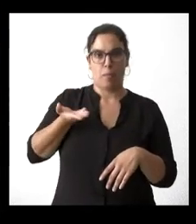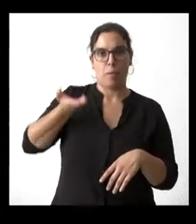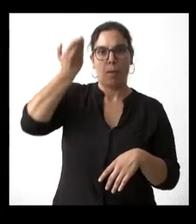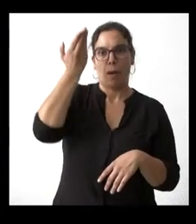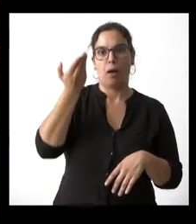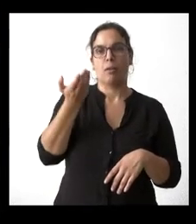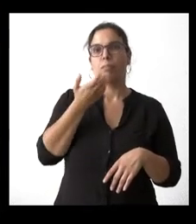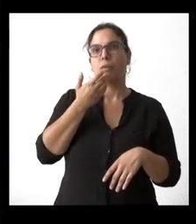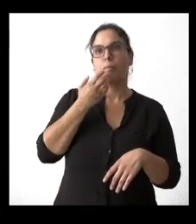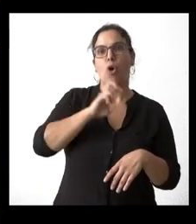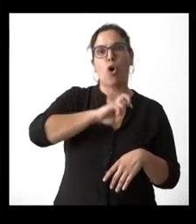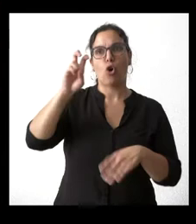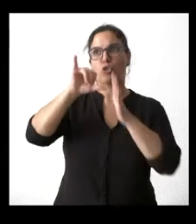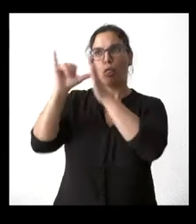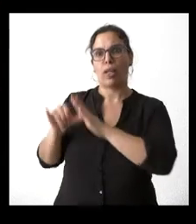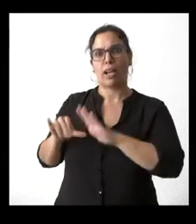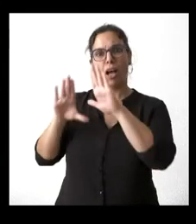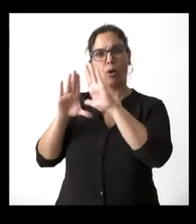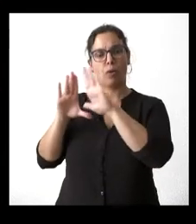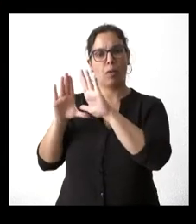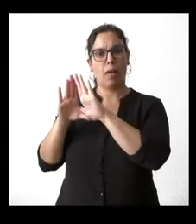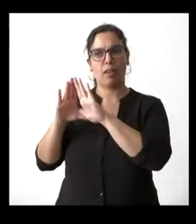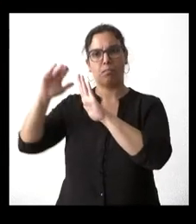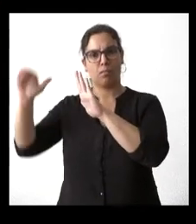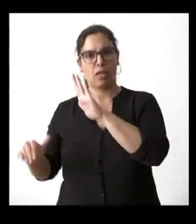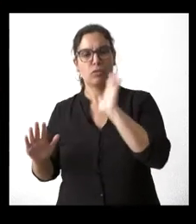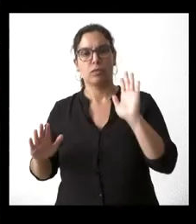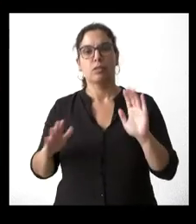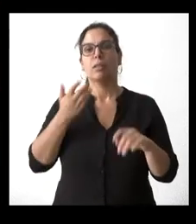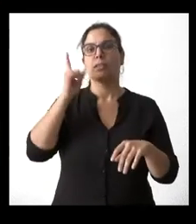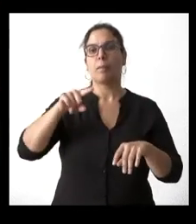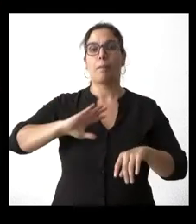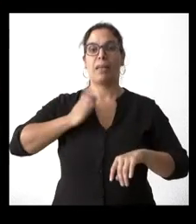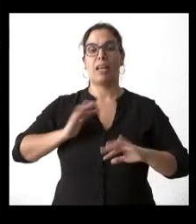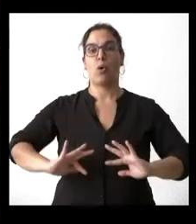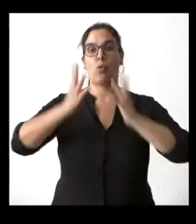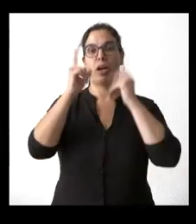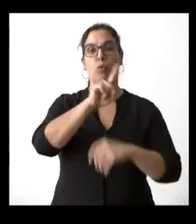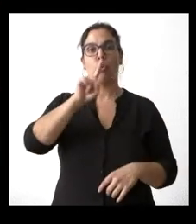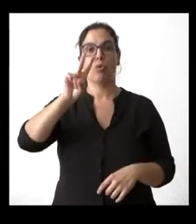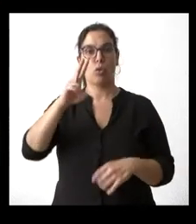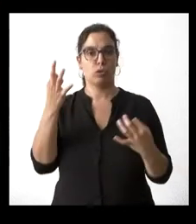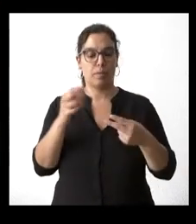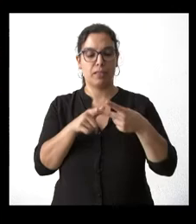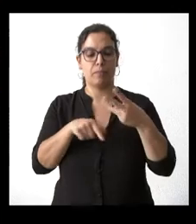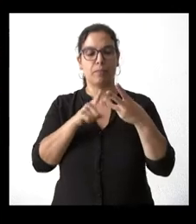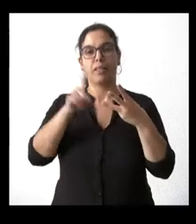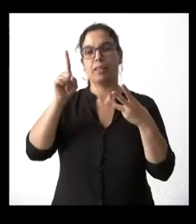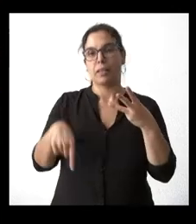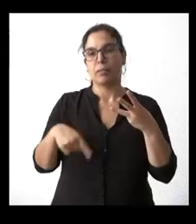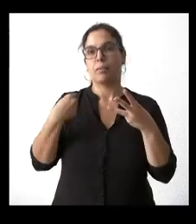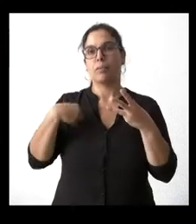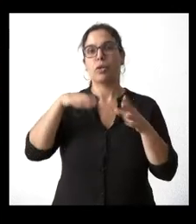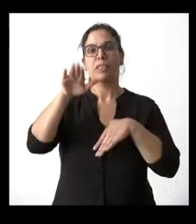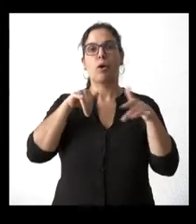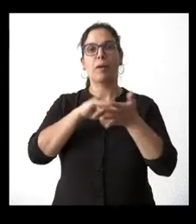Andalucía, que tiene menos datos, la huelga del 112, que es mañana, y luego la petición de la Frente que se convoque en los planes de